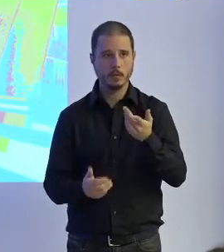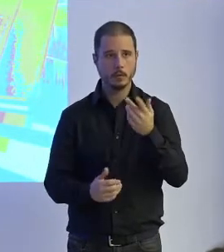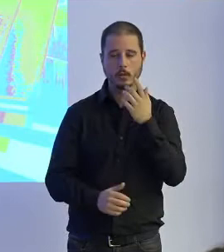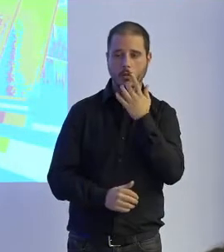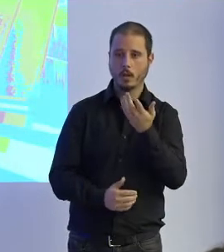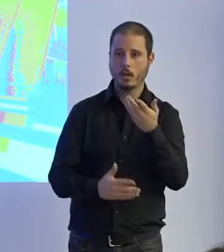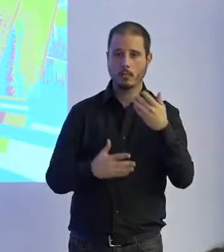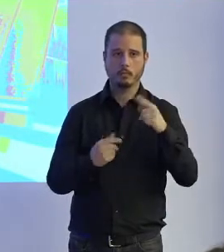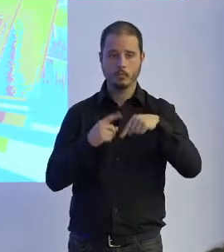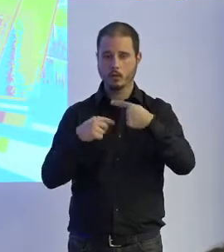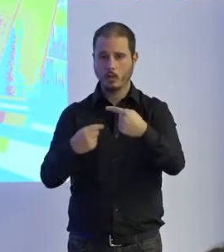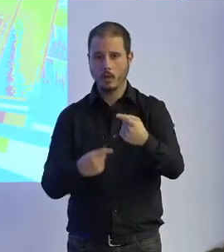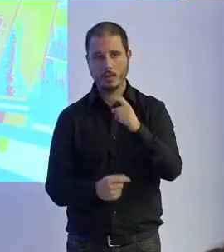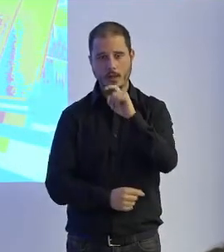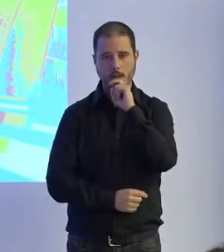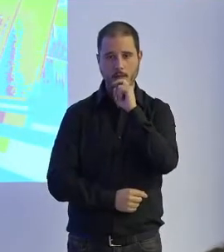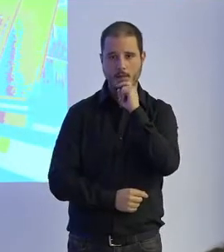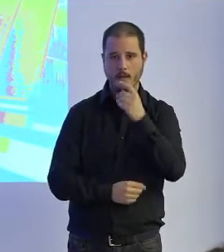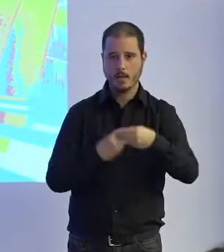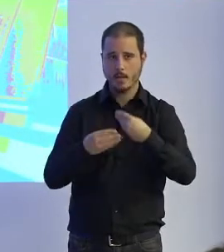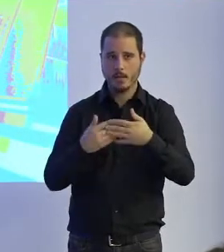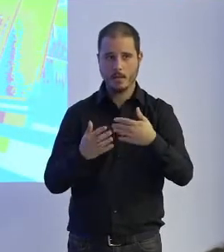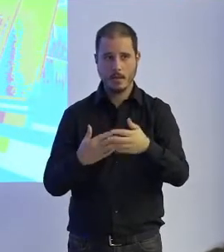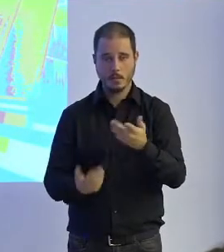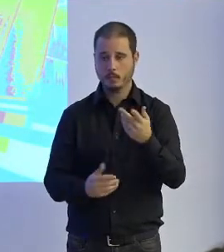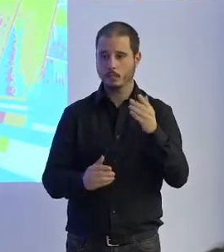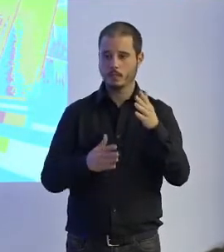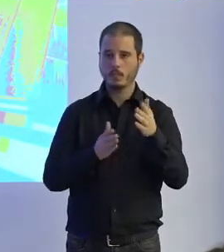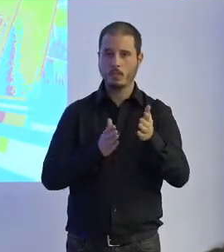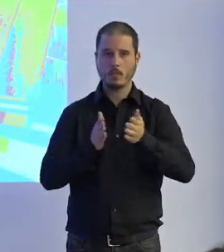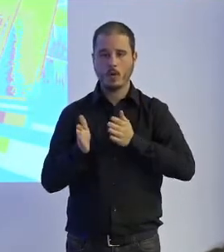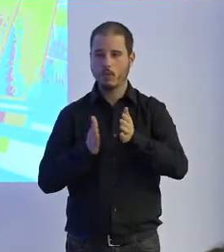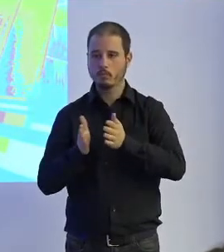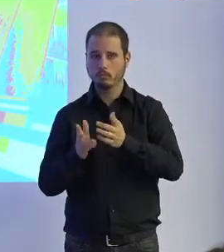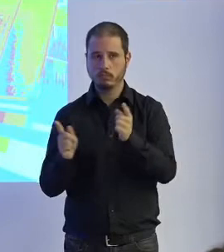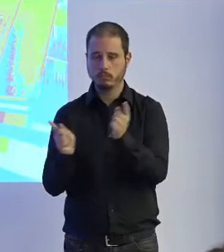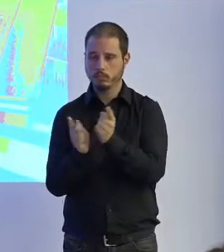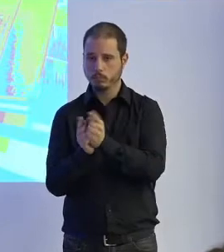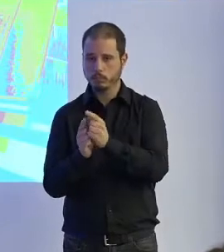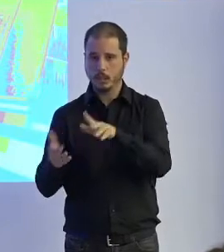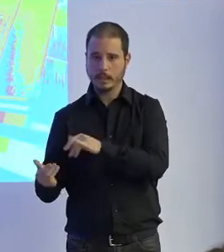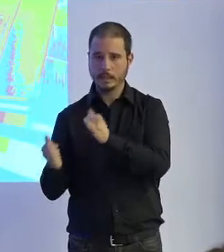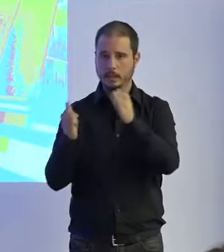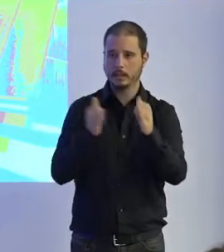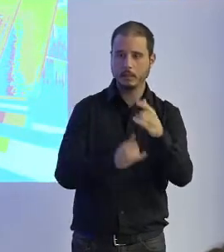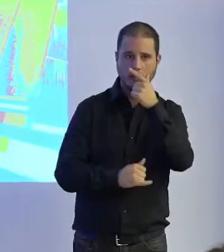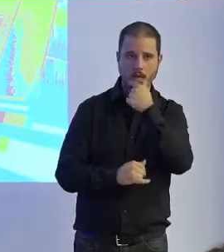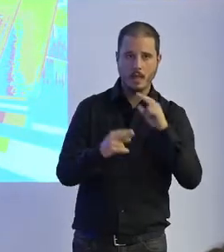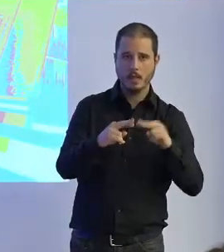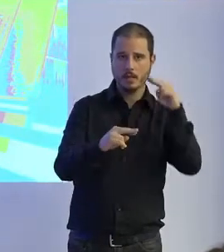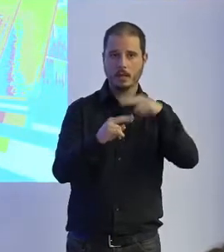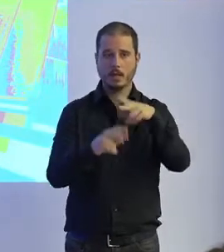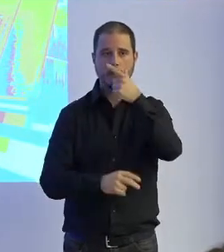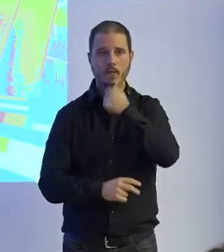cotidianas Edo Rebot es un robot compacto fácil de transportar e instalar que permite a los profesionales